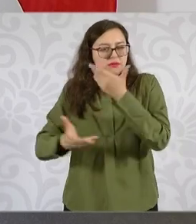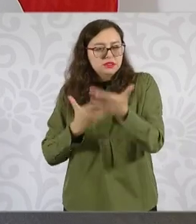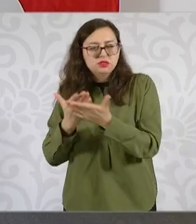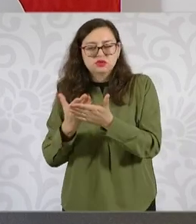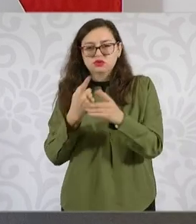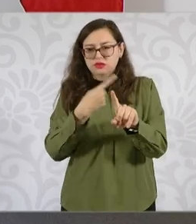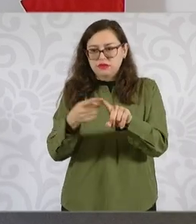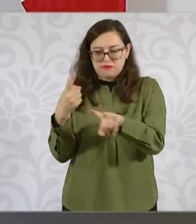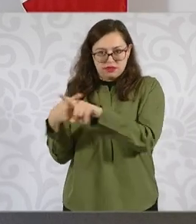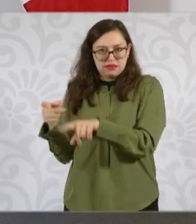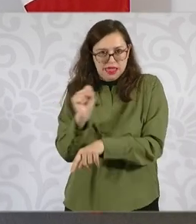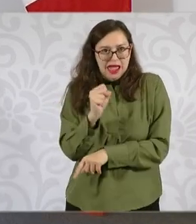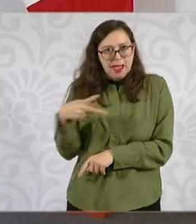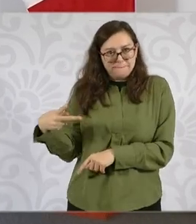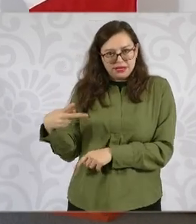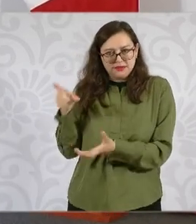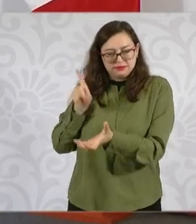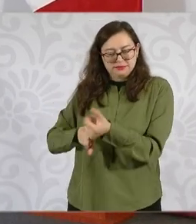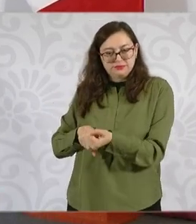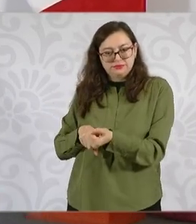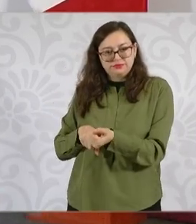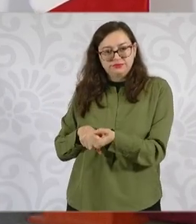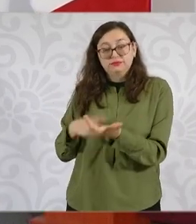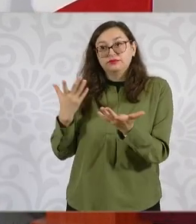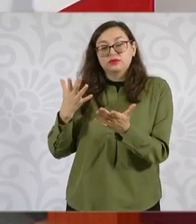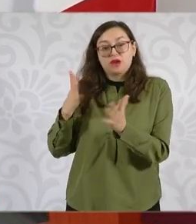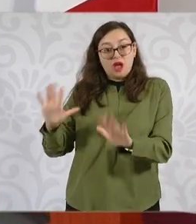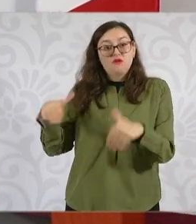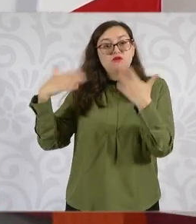aplicaciones son extranjeras.